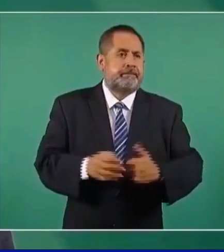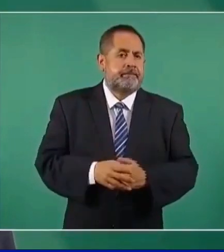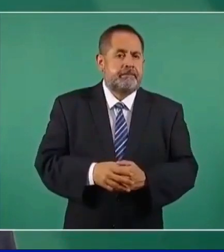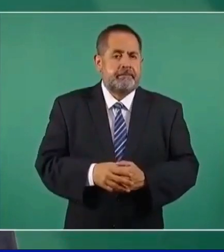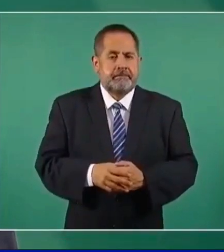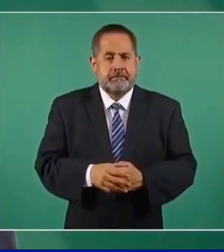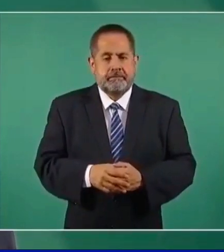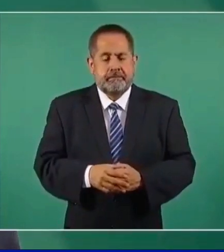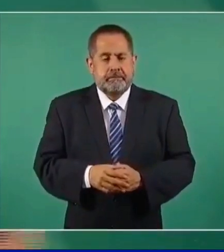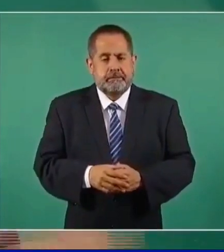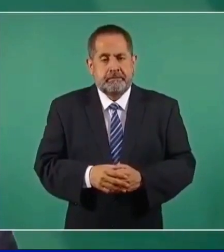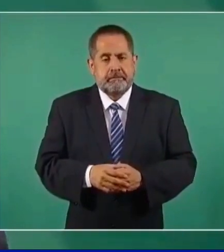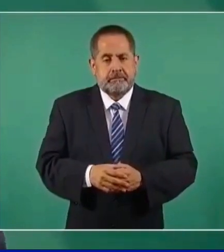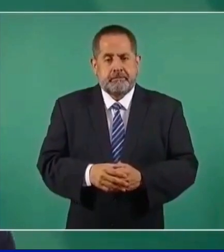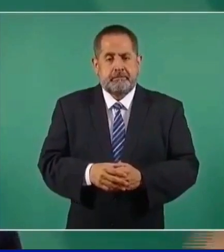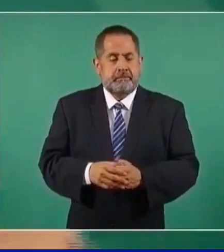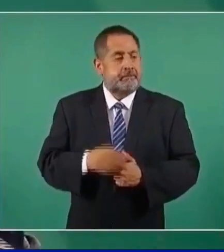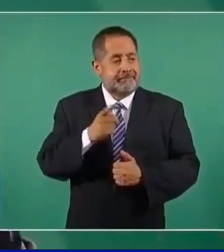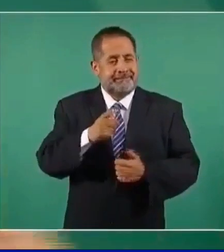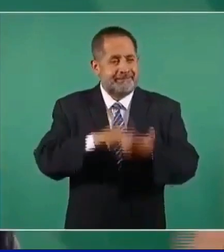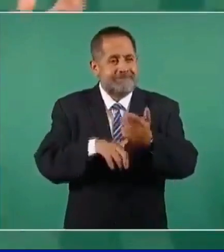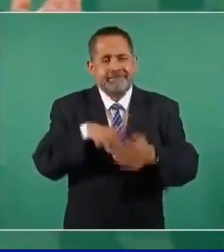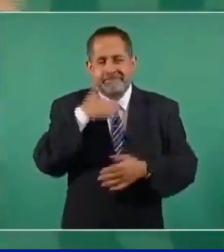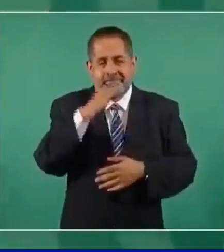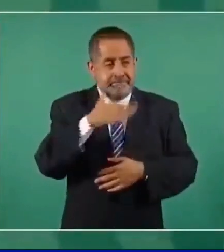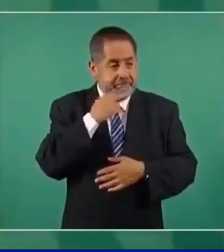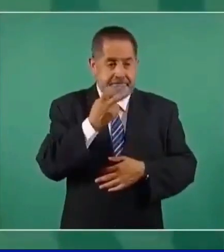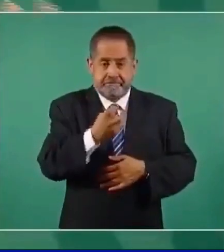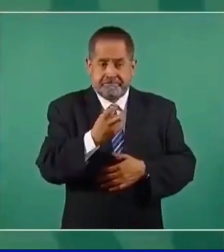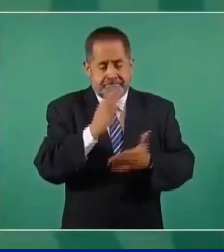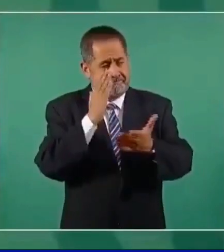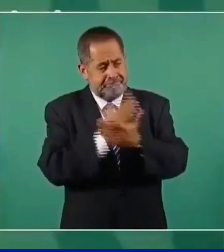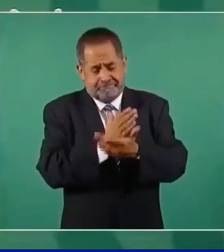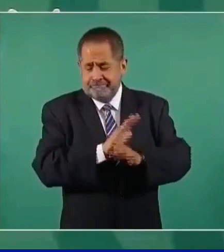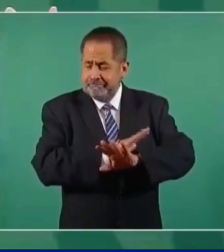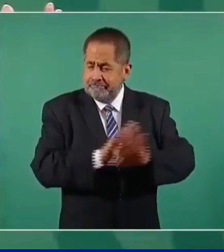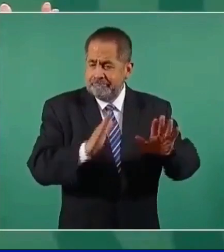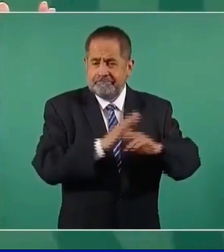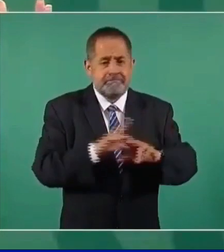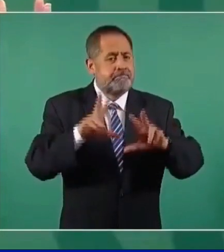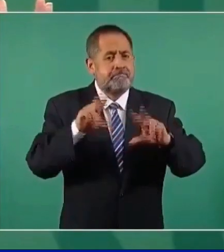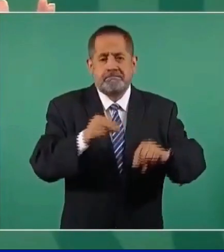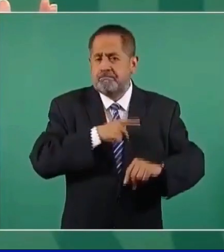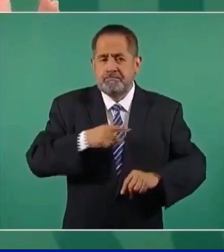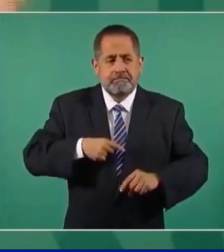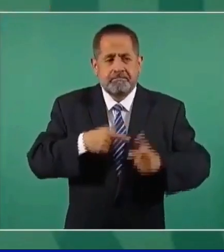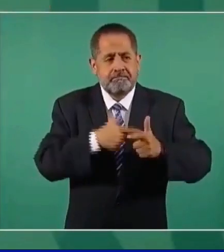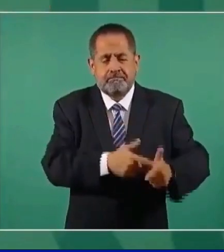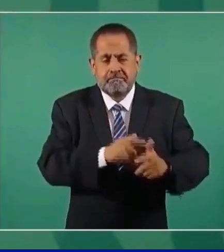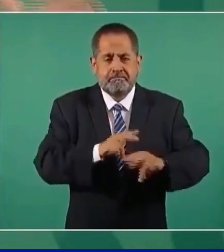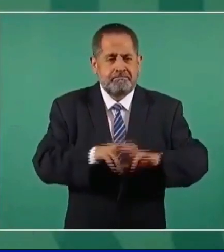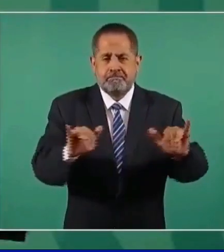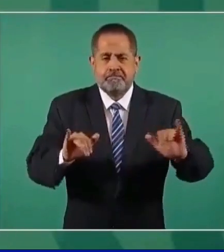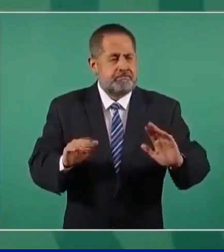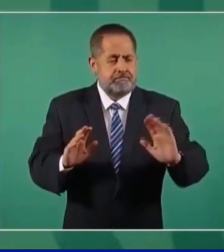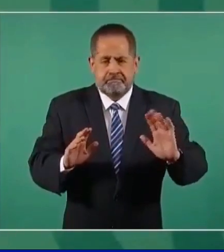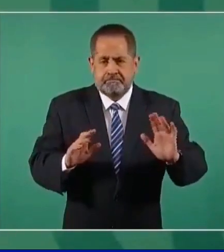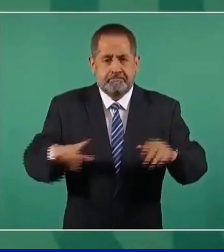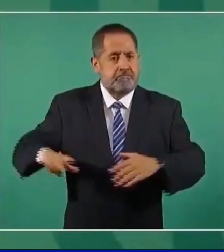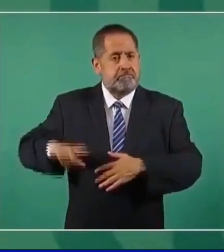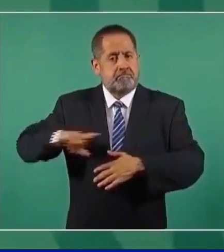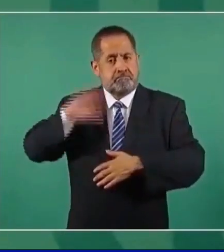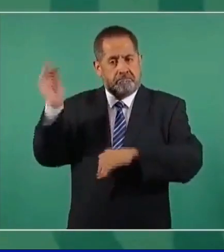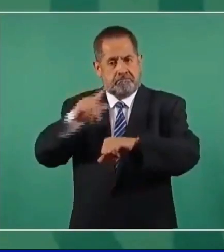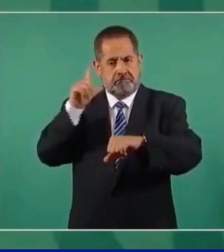Entonces, esa corrupción no se debe de permitir ni en el gobierno federal,